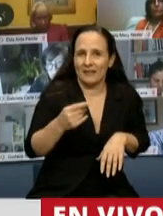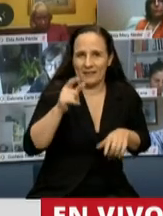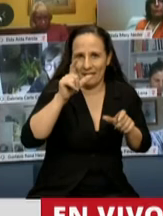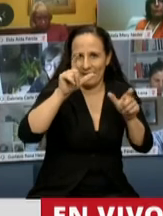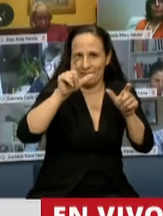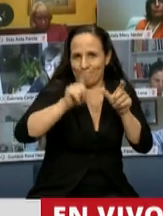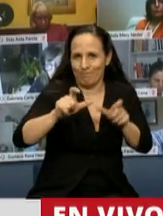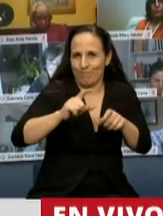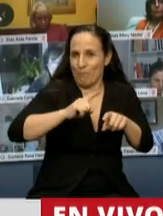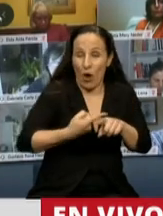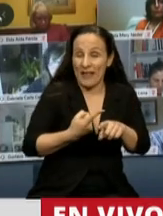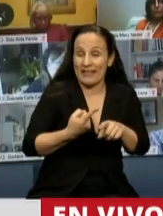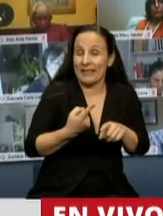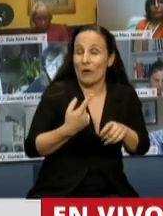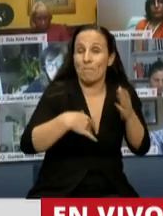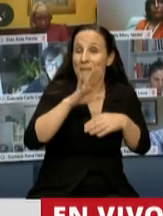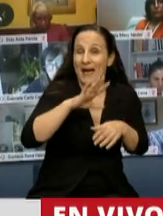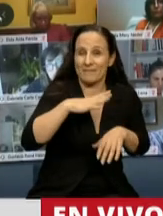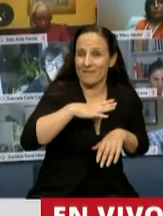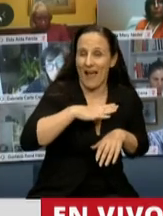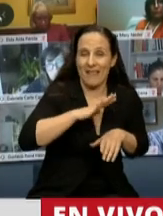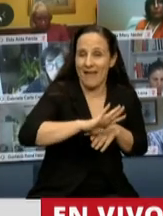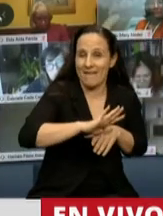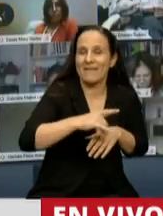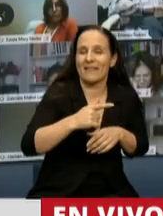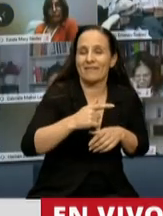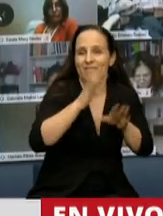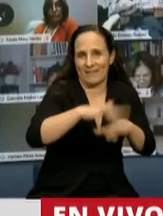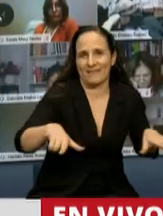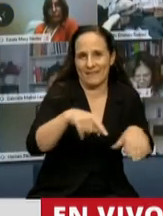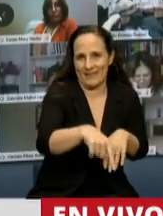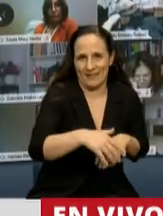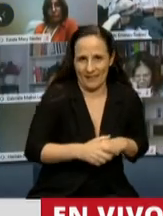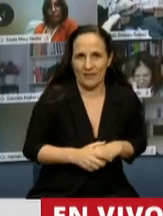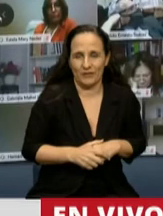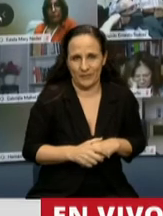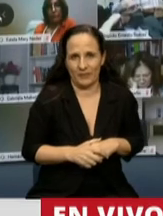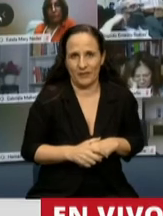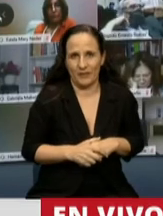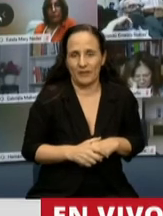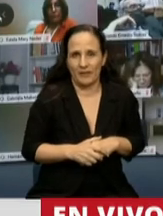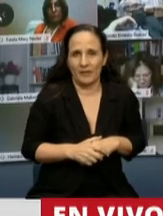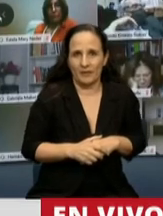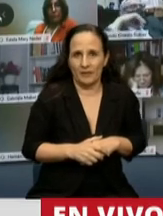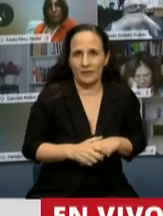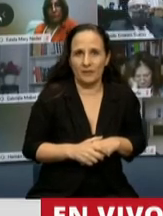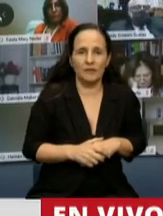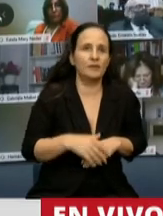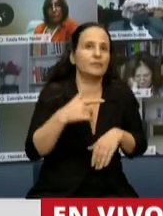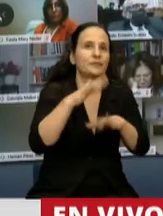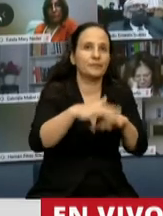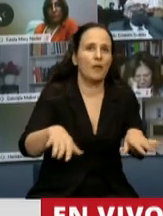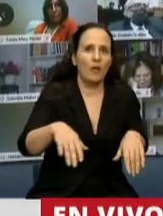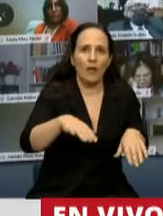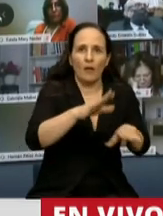es con la niñez. La niñez tiene absolutamente amenazado